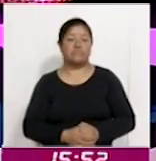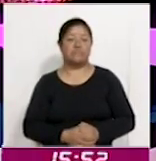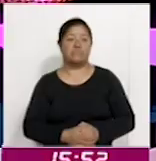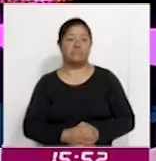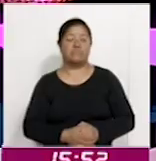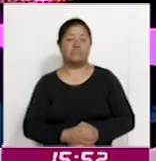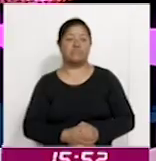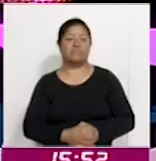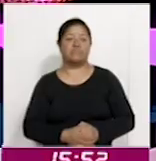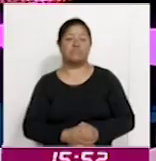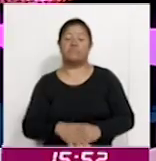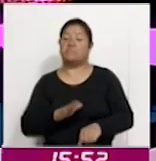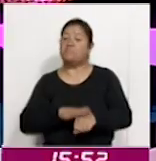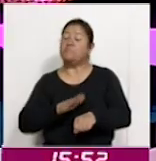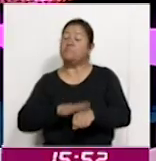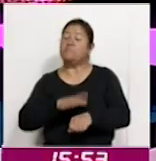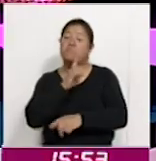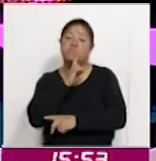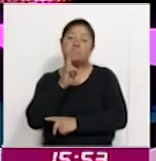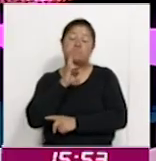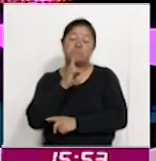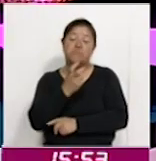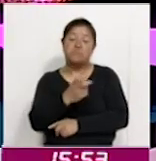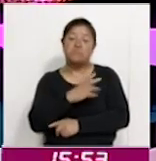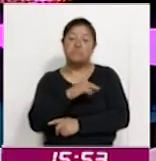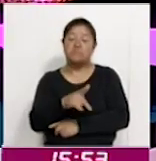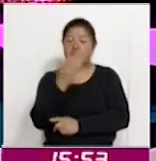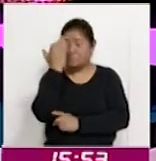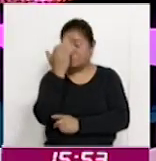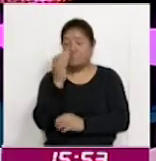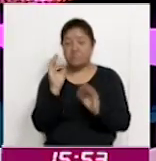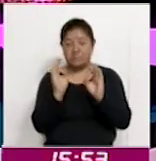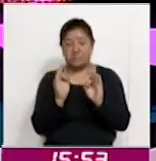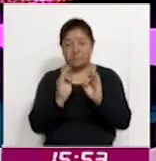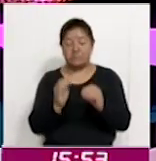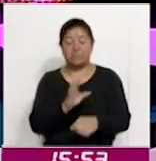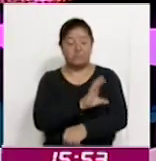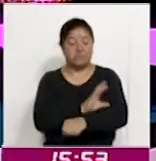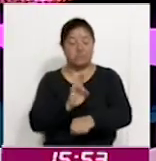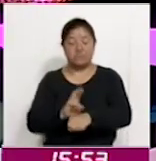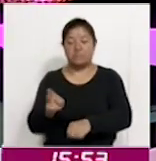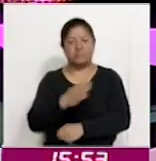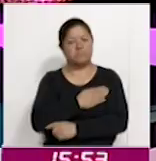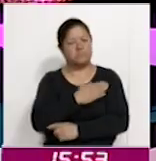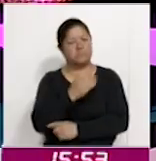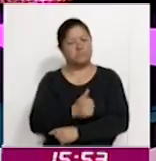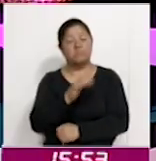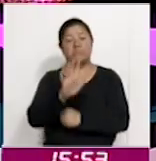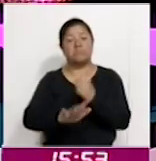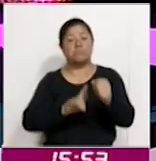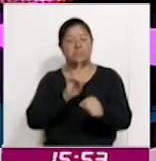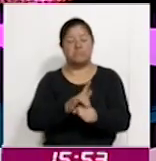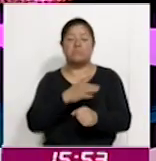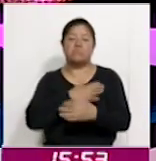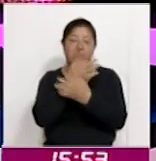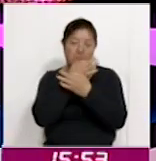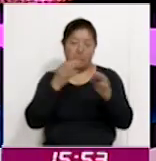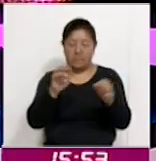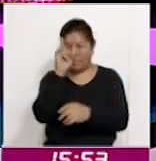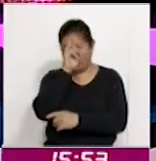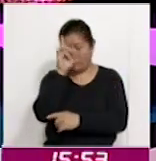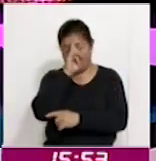Y en más noticias, ante la temporada invernal, la Coordinación de Bienestar Animal emitió una serie de